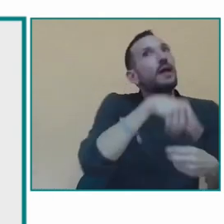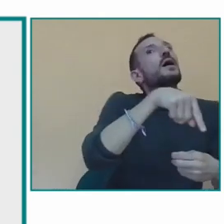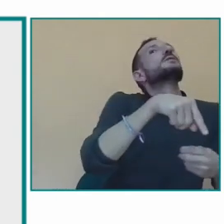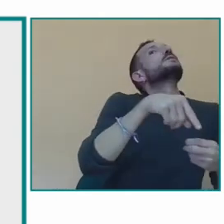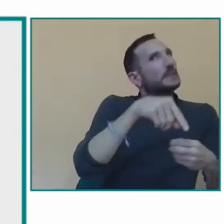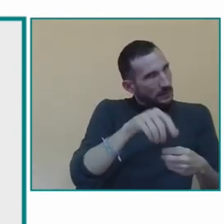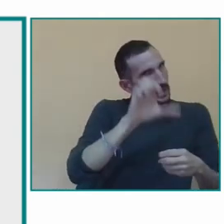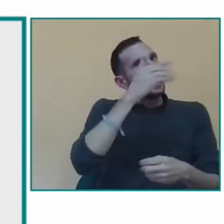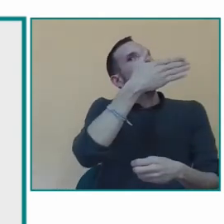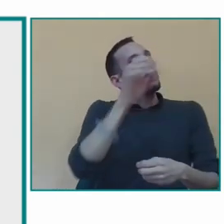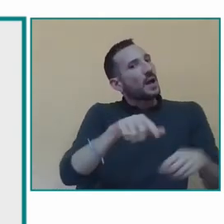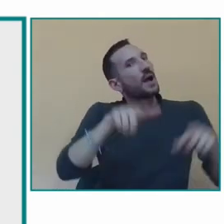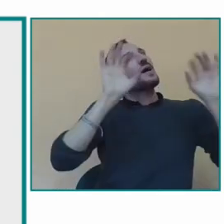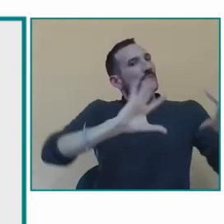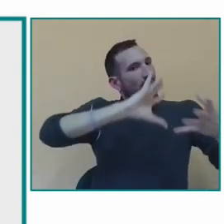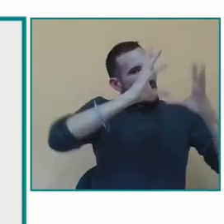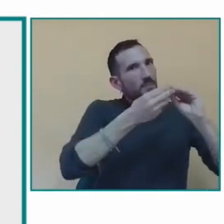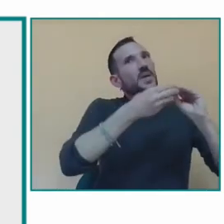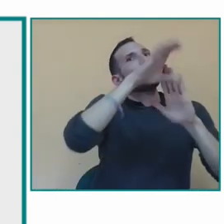lingüísticamente para